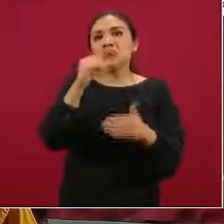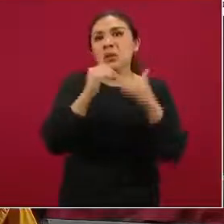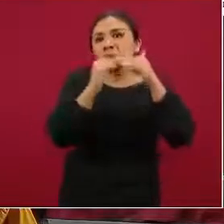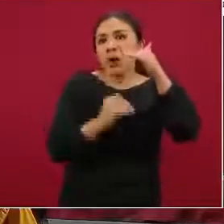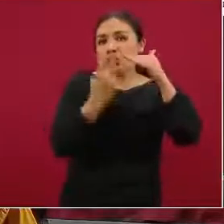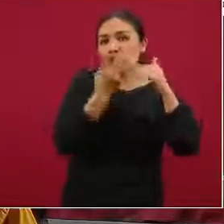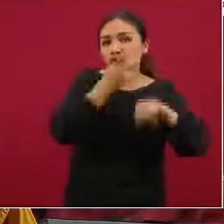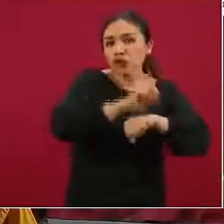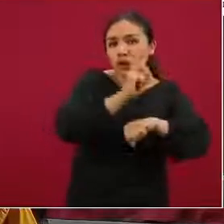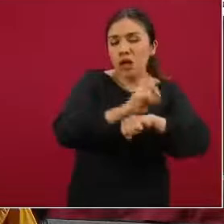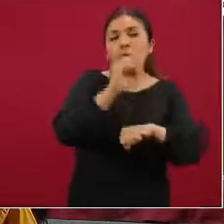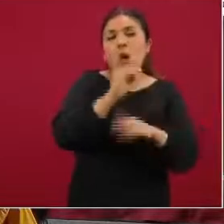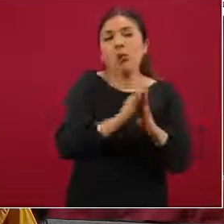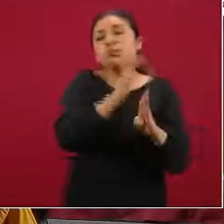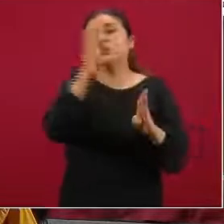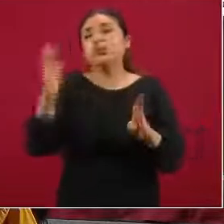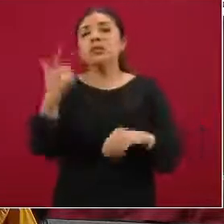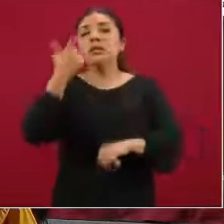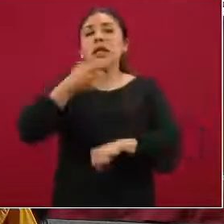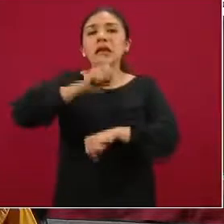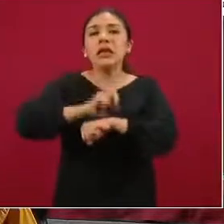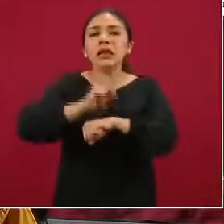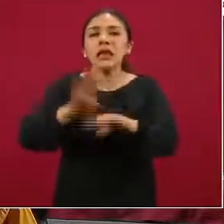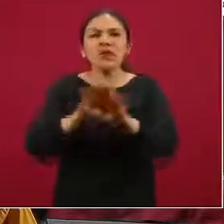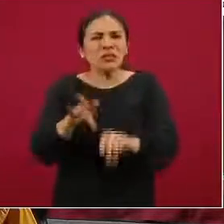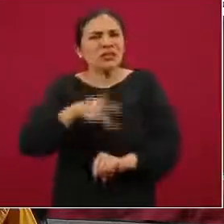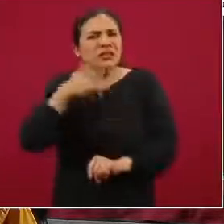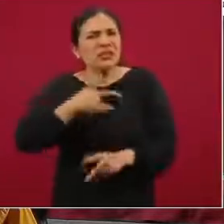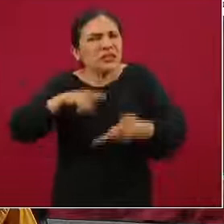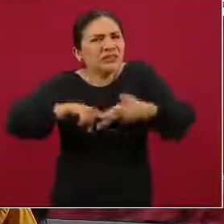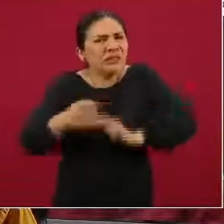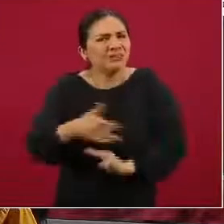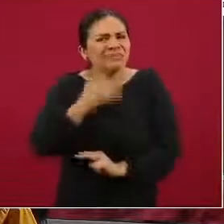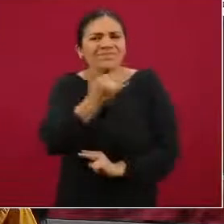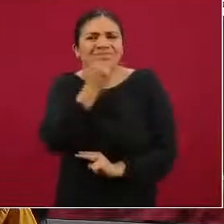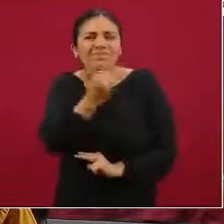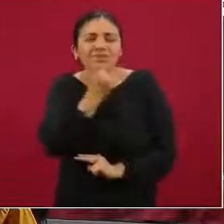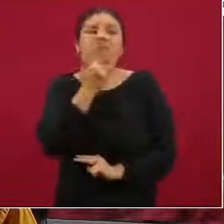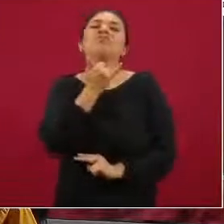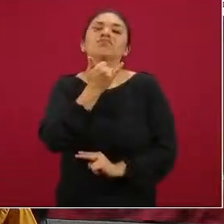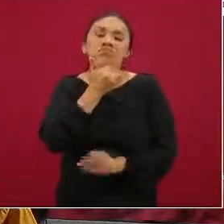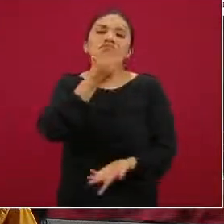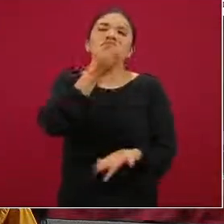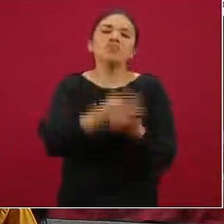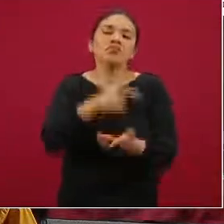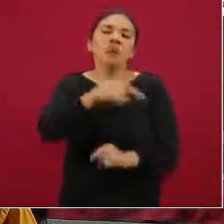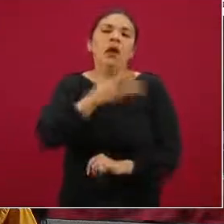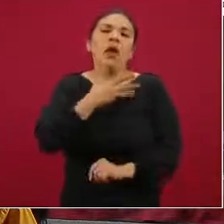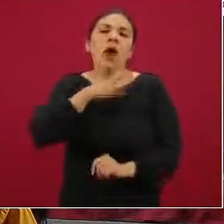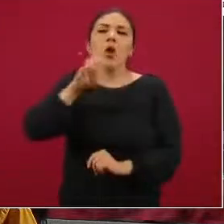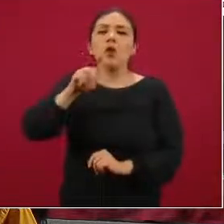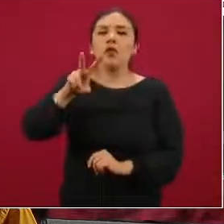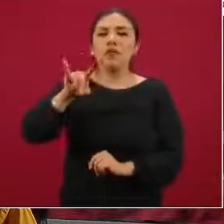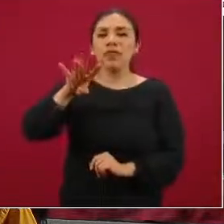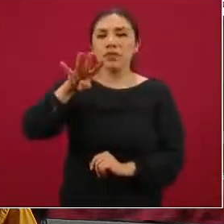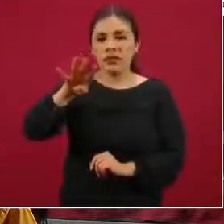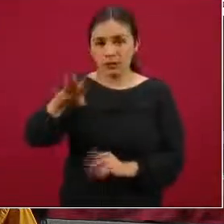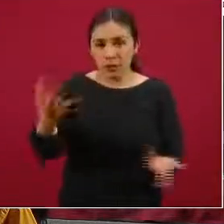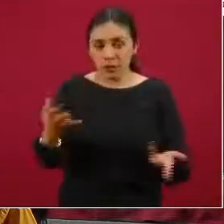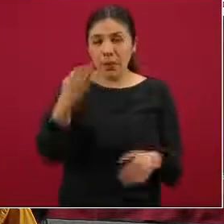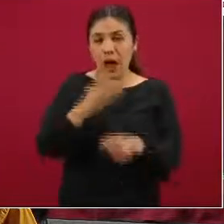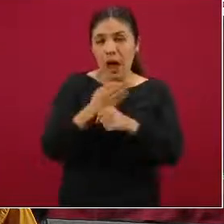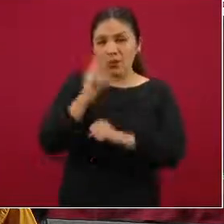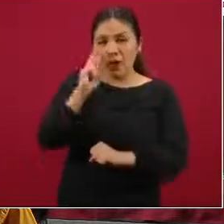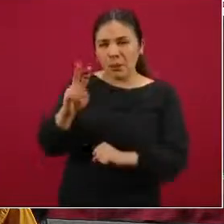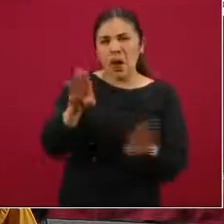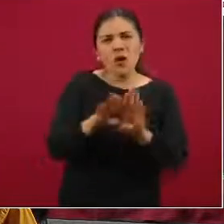en relación al inicio de síntomas, entonces estaríamos ante un caso de COVID-19. Ahorita